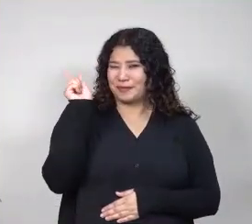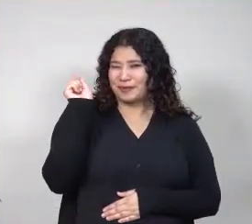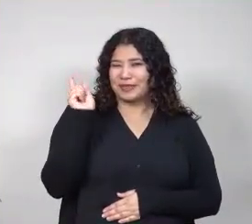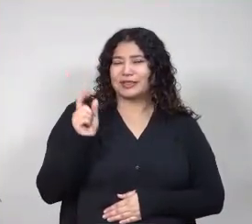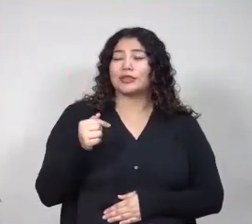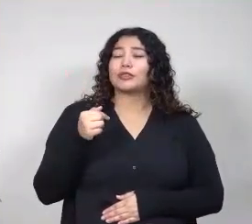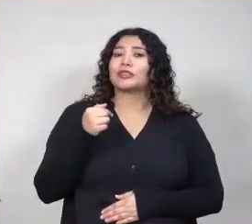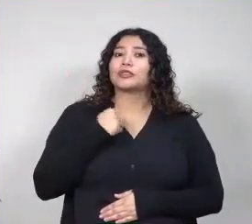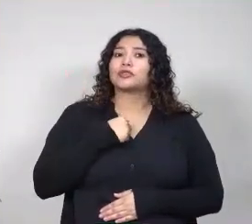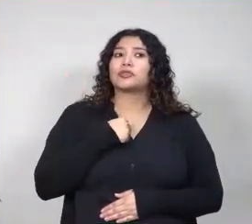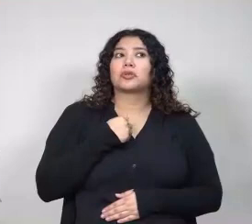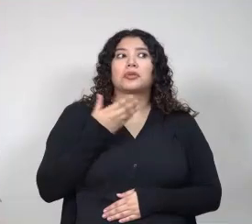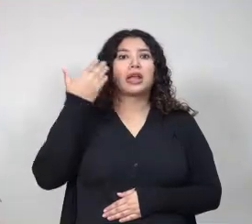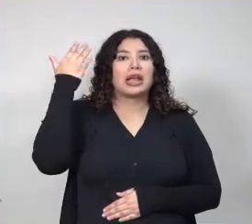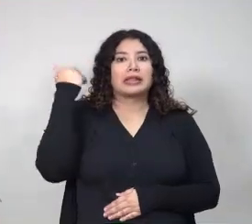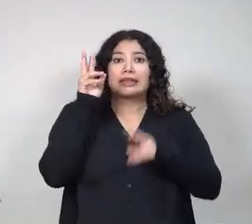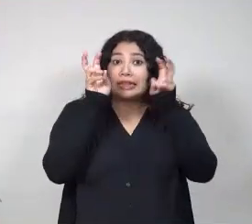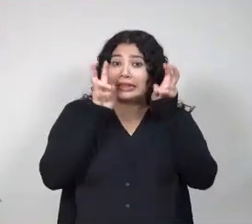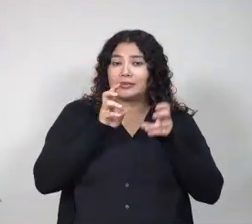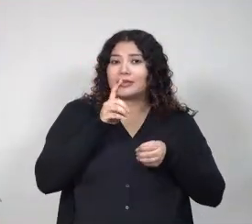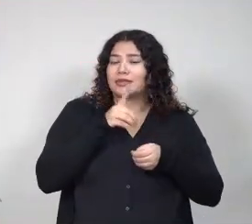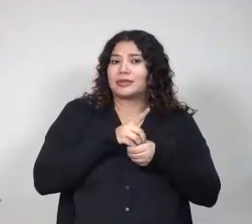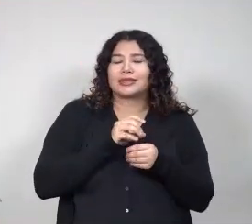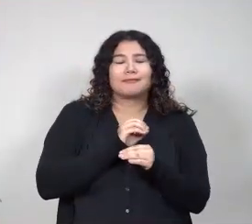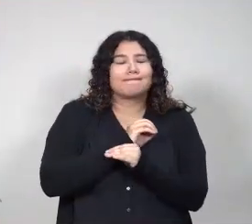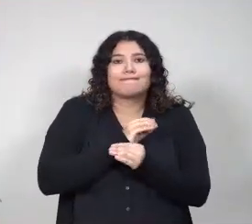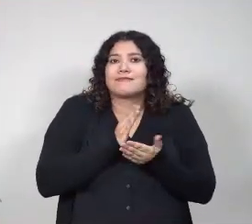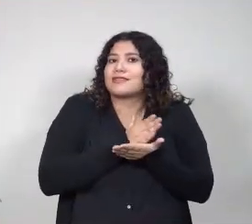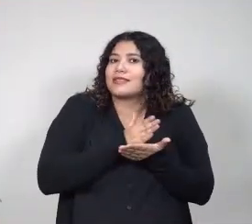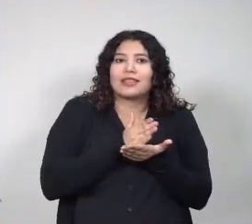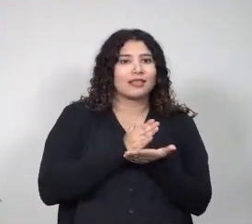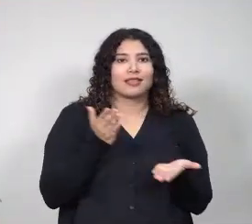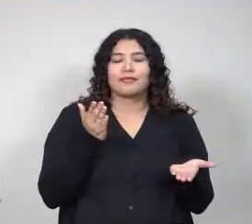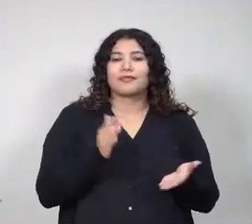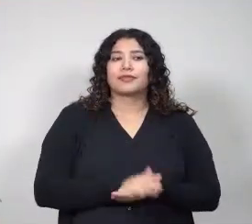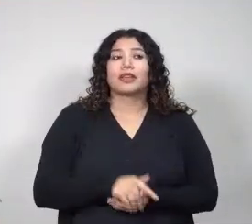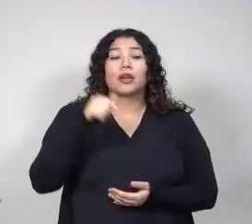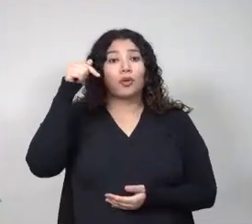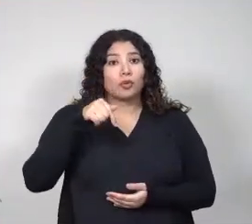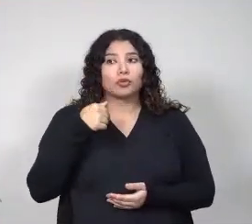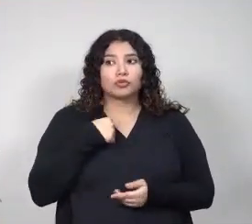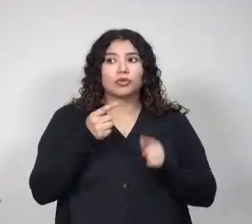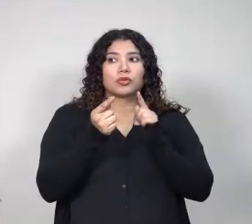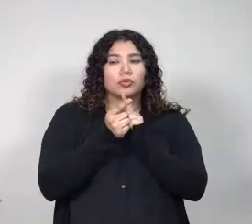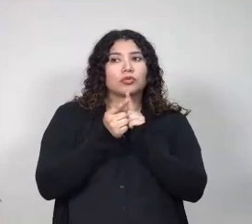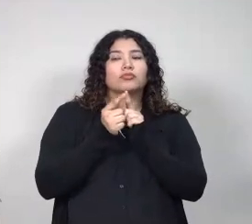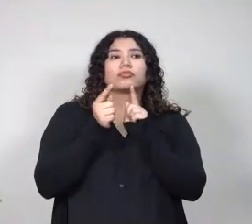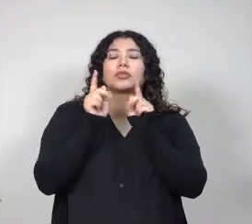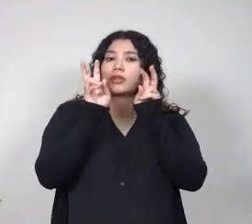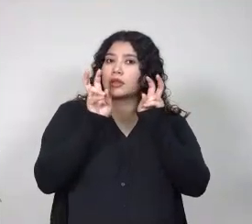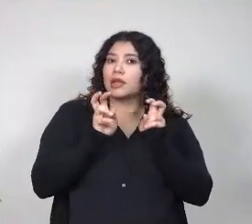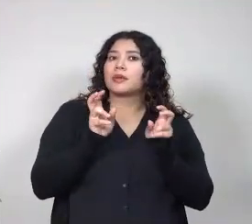yo no conocía nada sobre discapacidad y conocerlo ahora me ayuda a poder